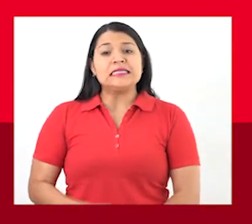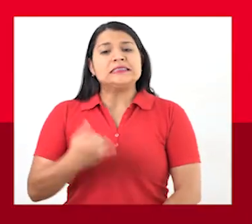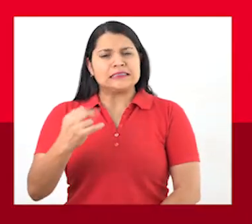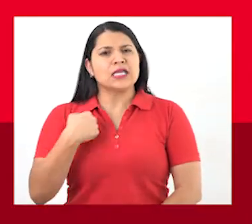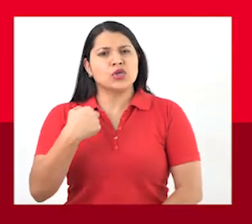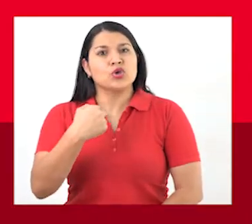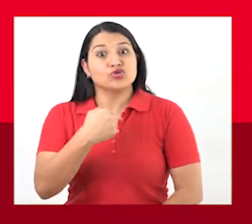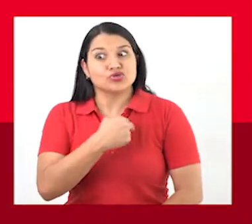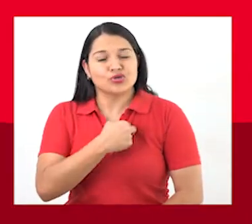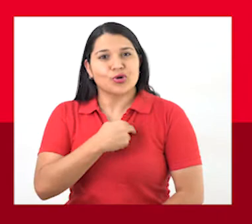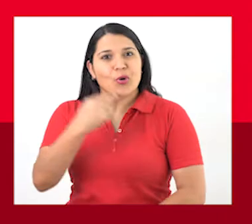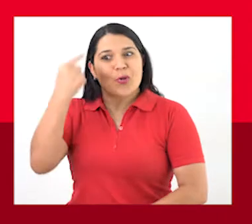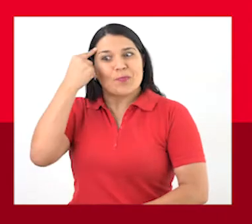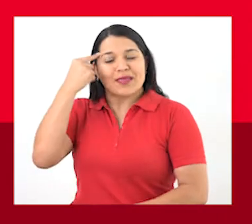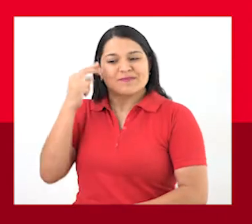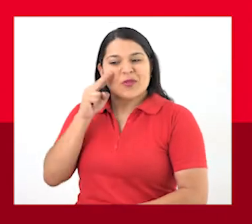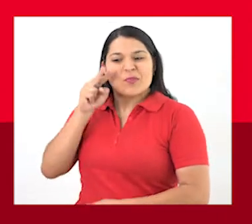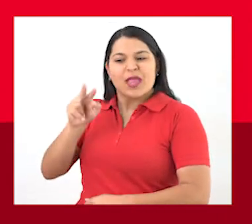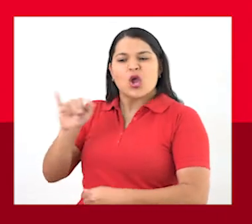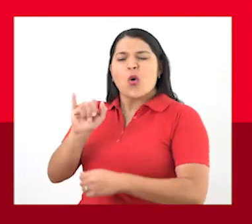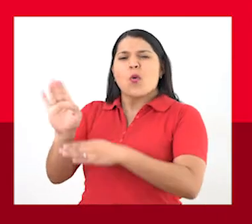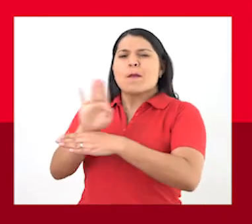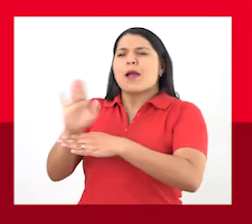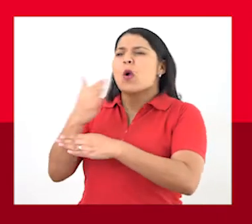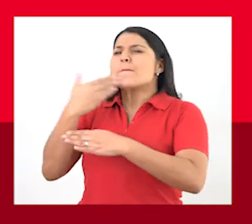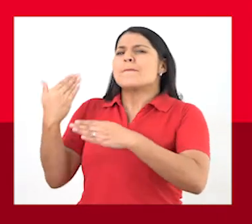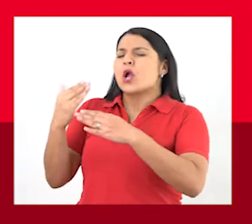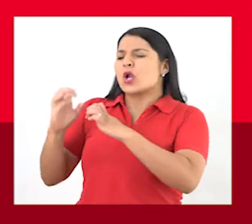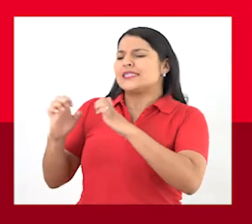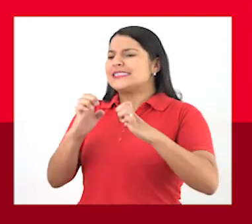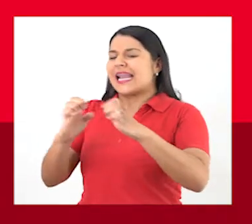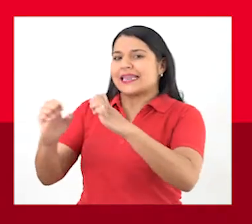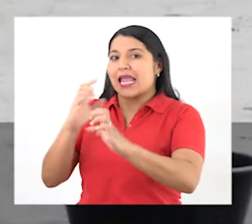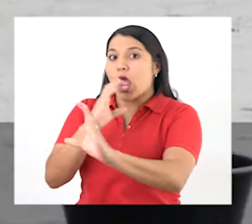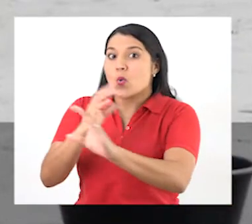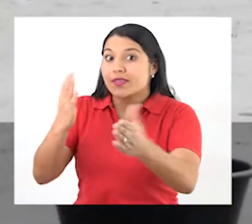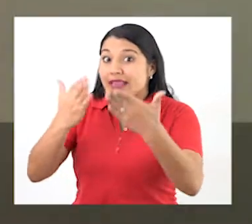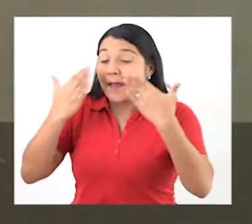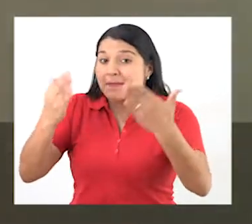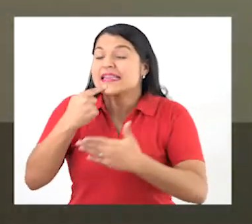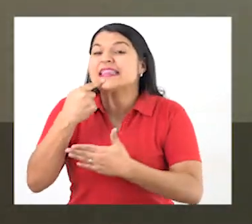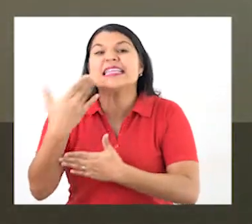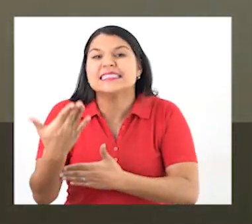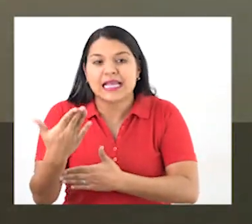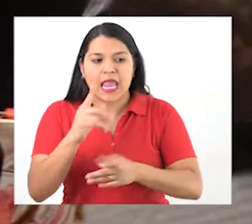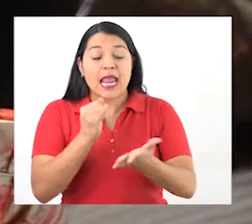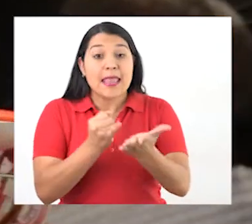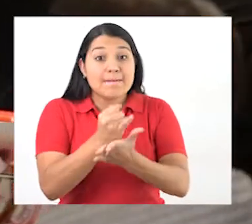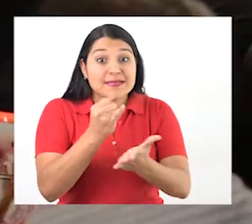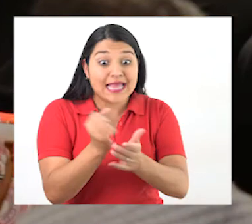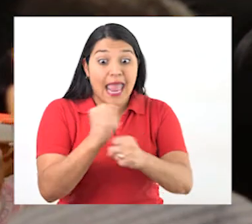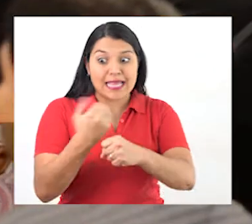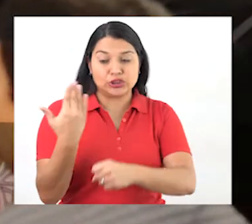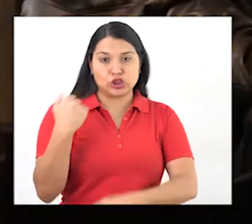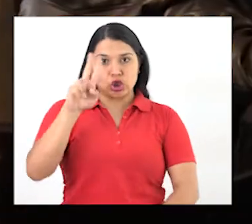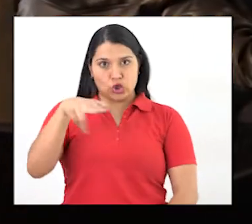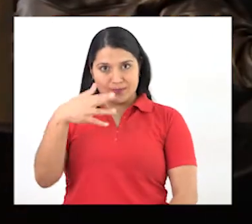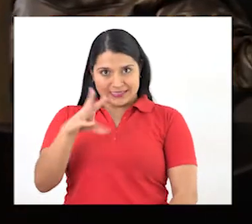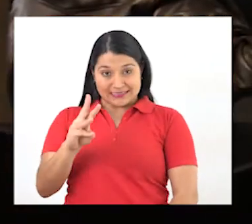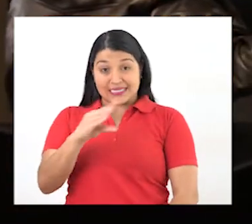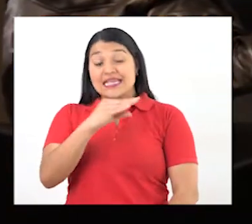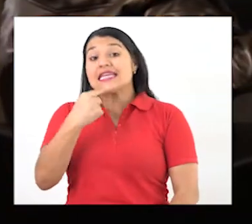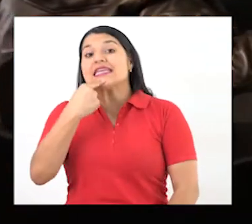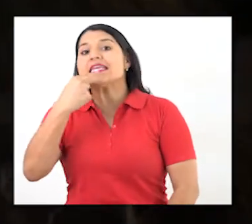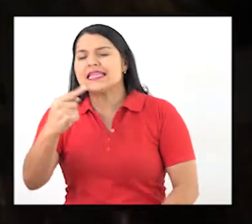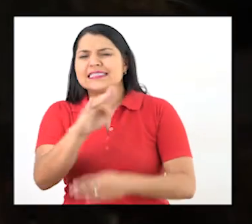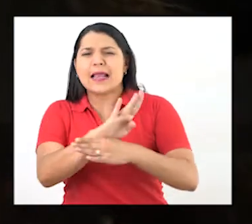Ser considerados el banco con la mejor estrategia de sostenibilidad, de acuerdo al sondeo de mercados y tendencia 2016,